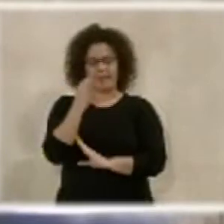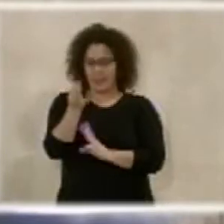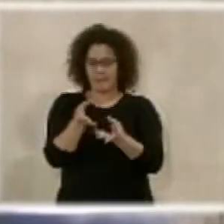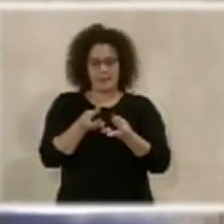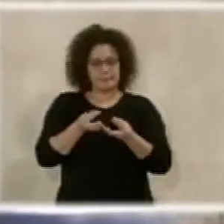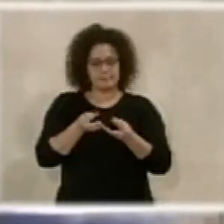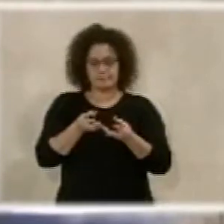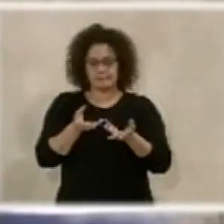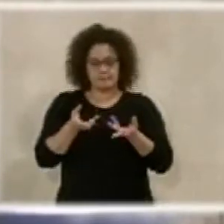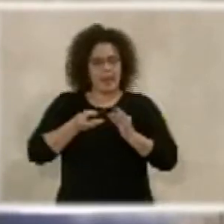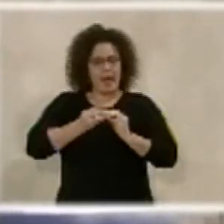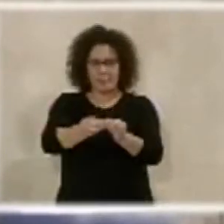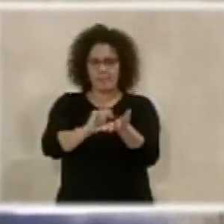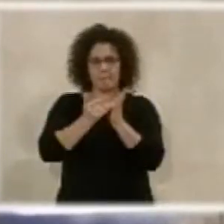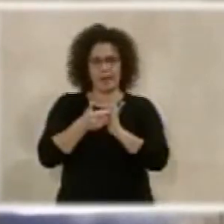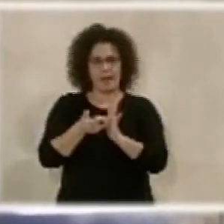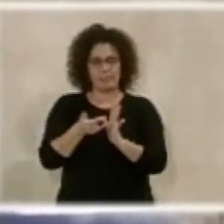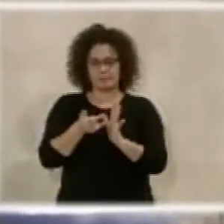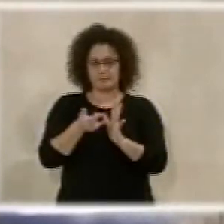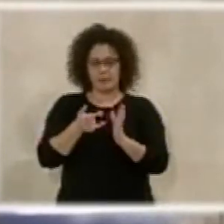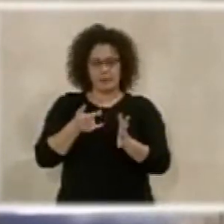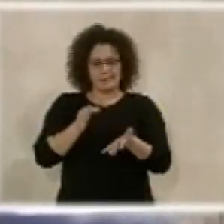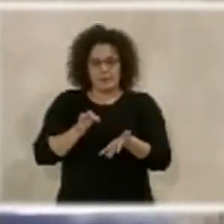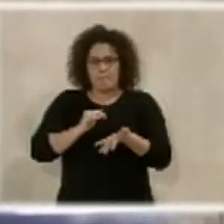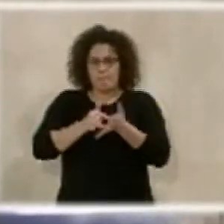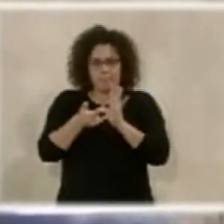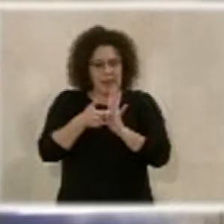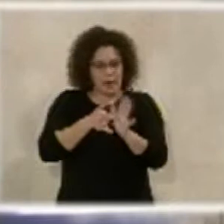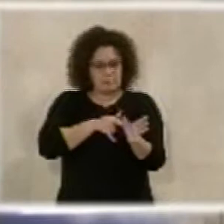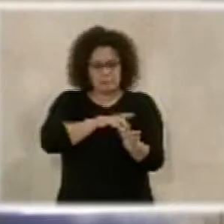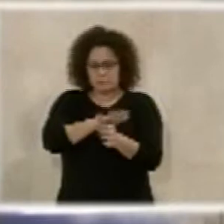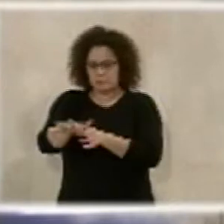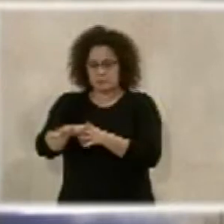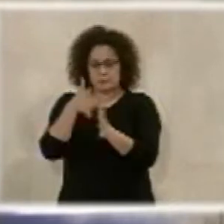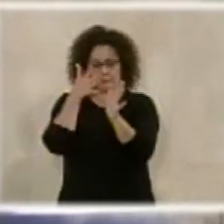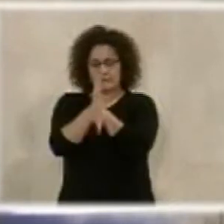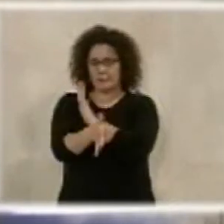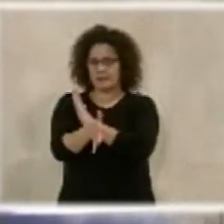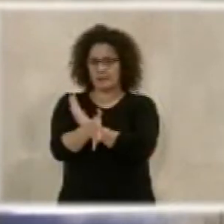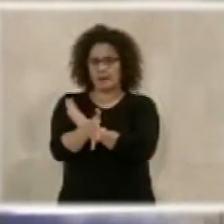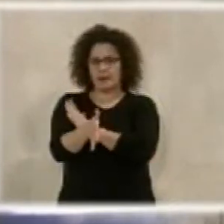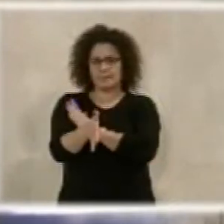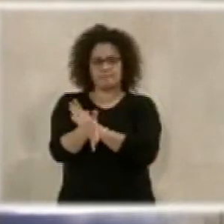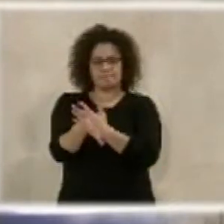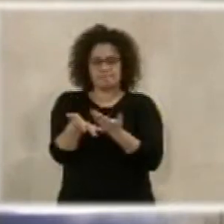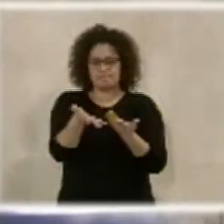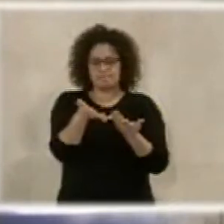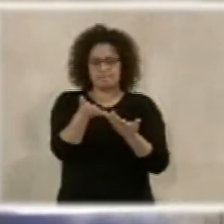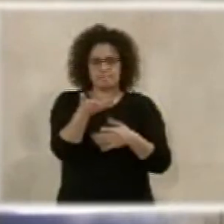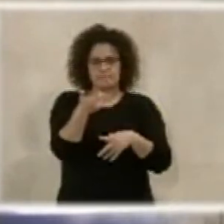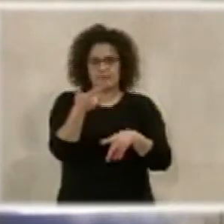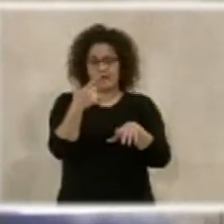ejecución de un plan que acometa de una manera definitiva la diferencia